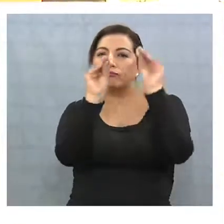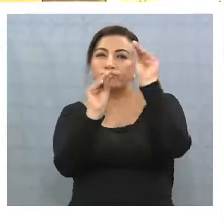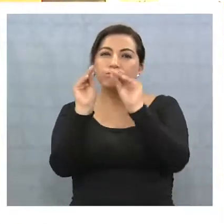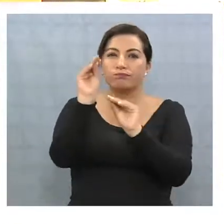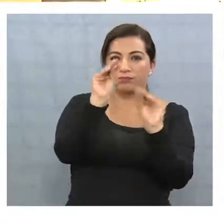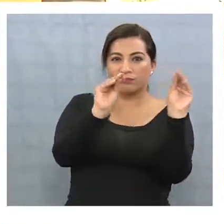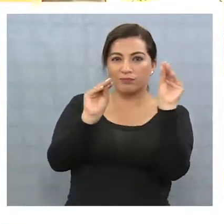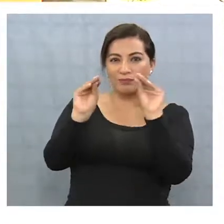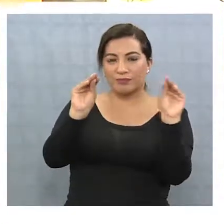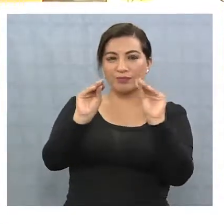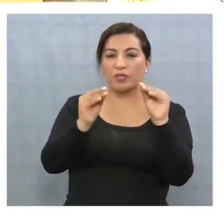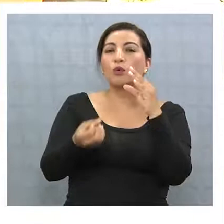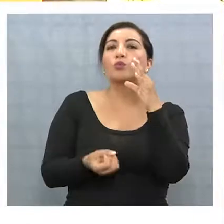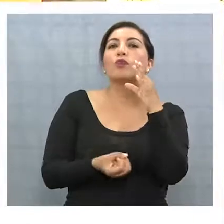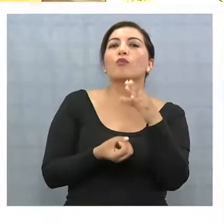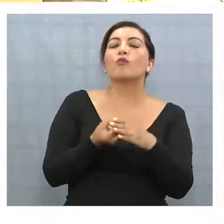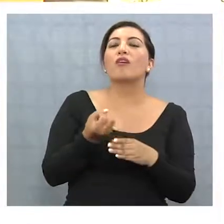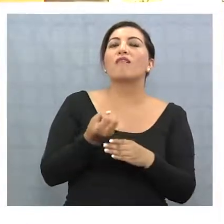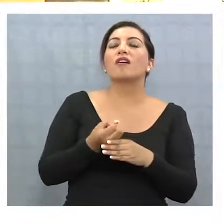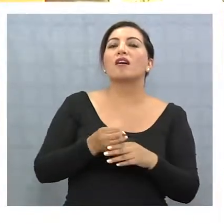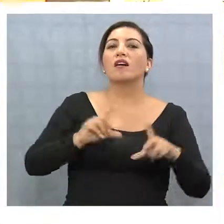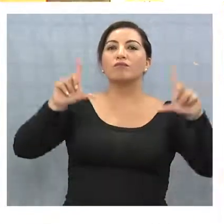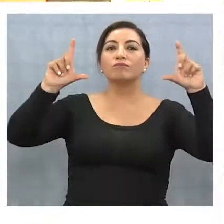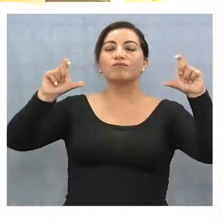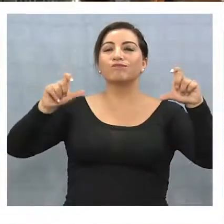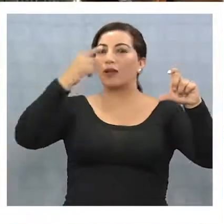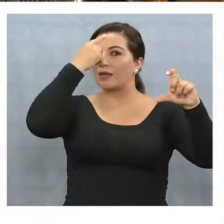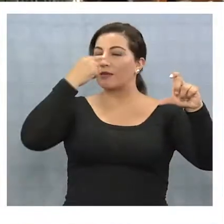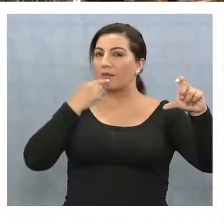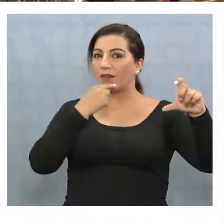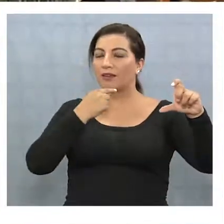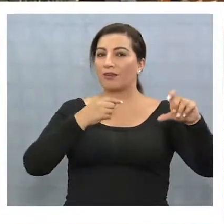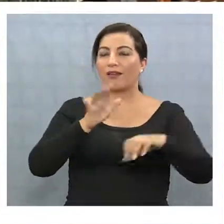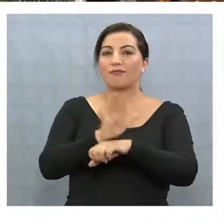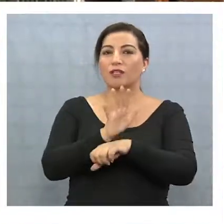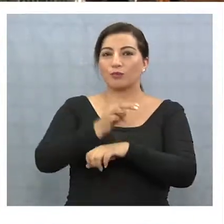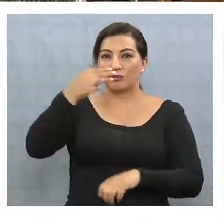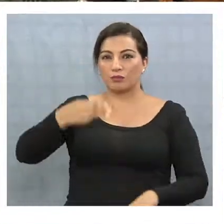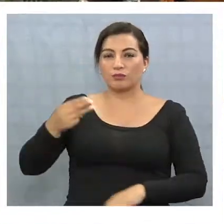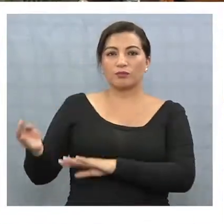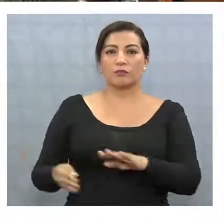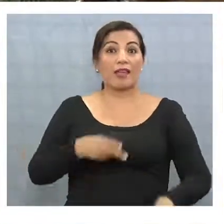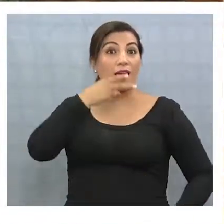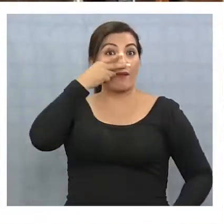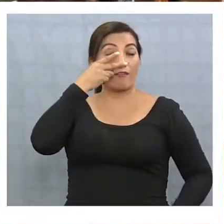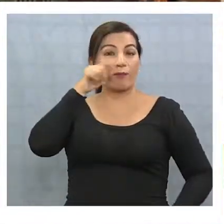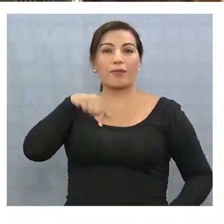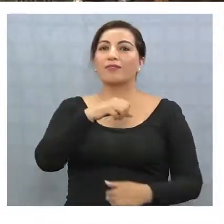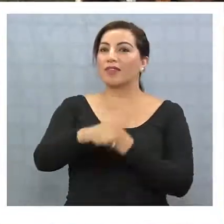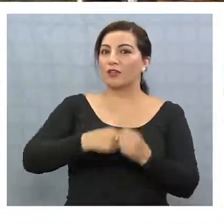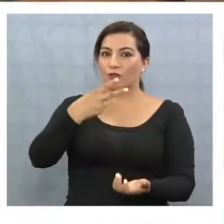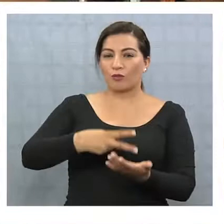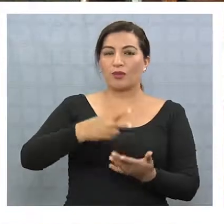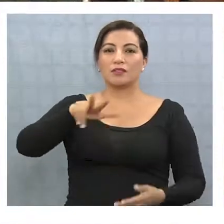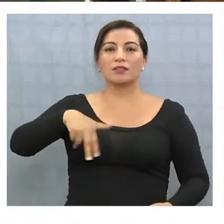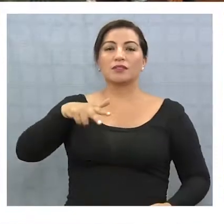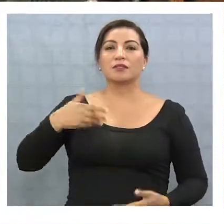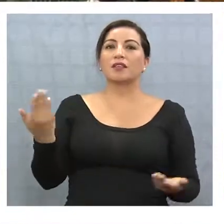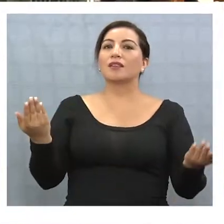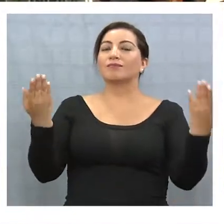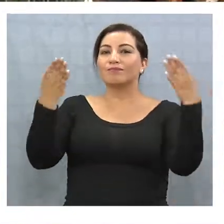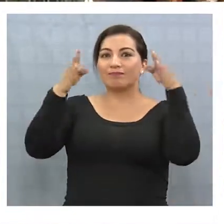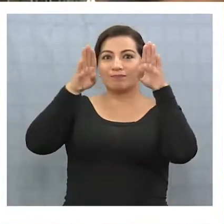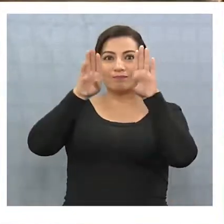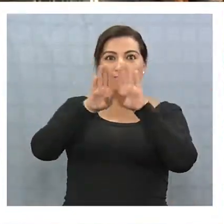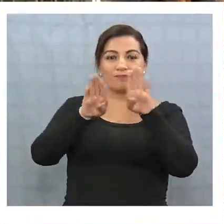una nueva imagen, digamos, a lo que es el Teatro Municipal. En noviembre de este 2018, el cierre del Teatro